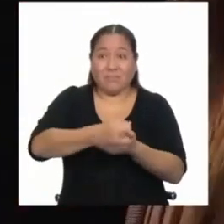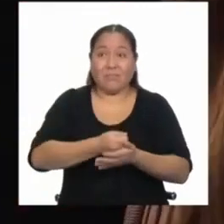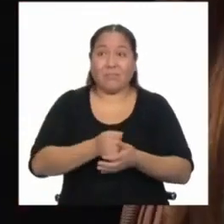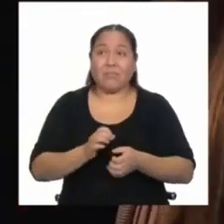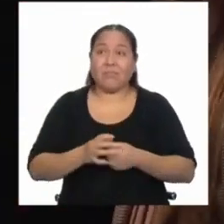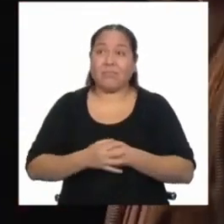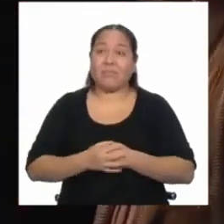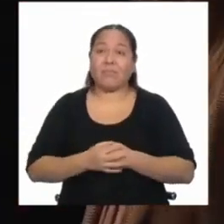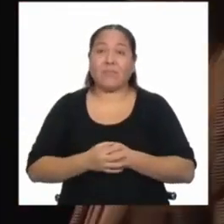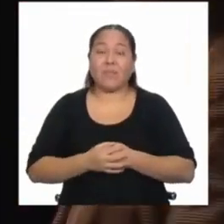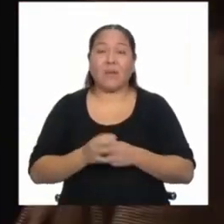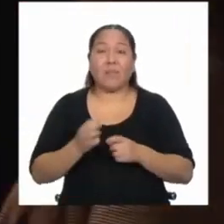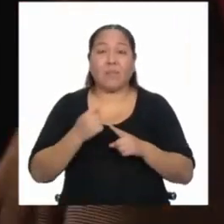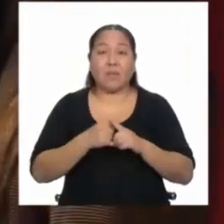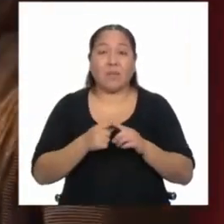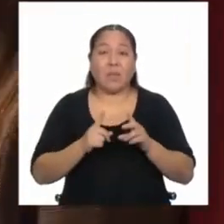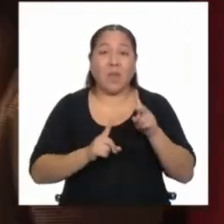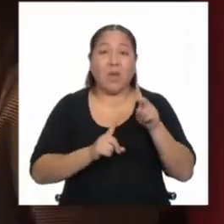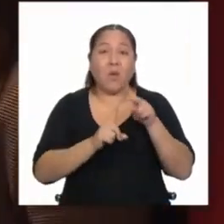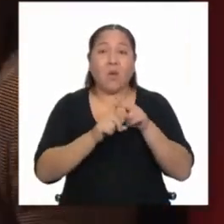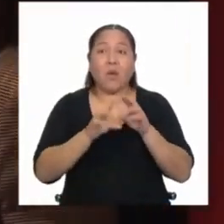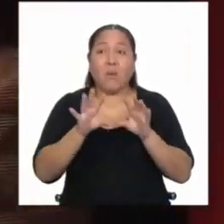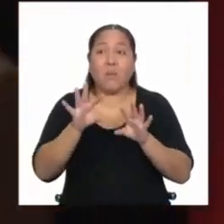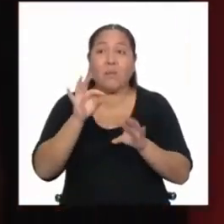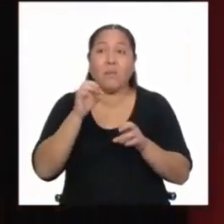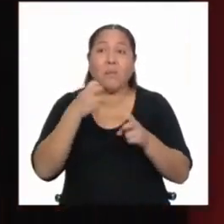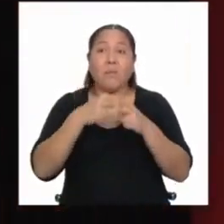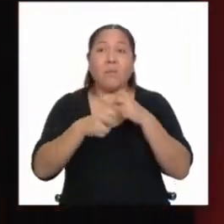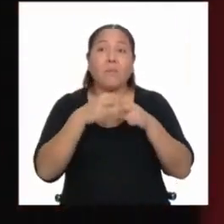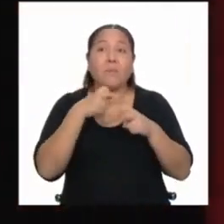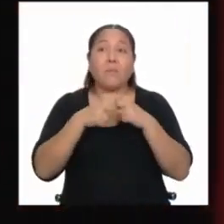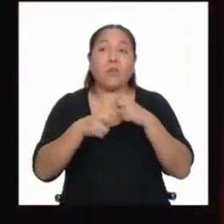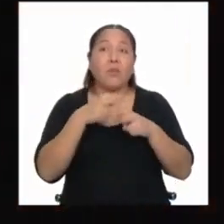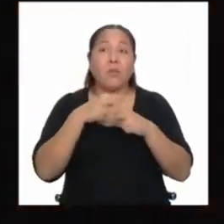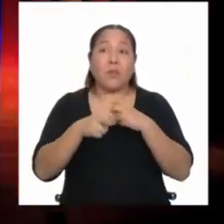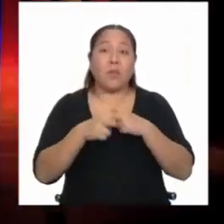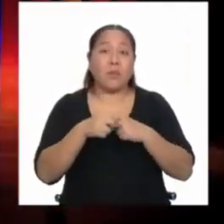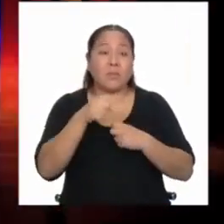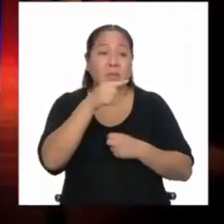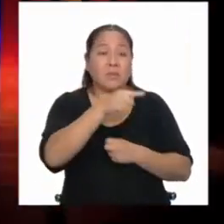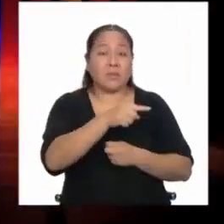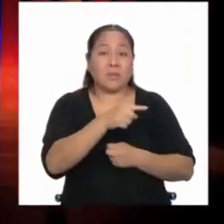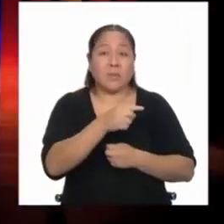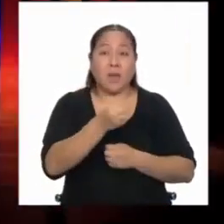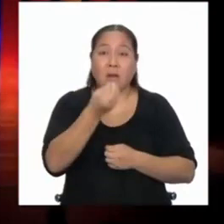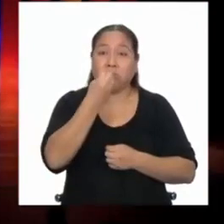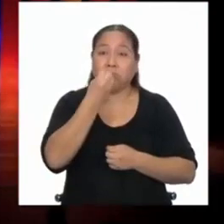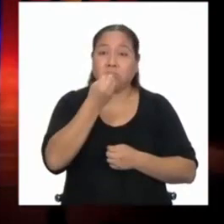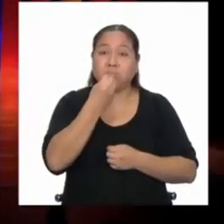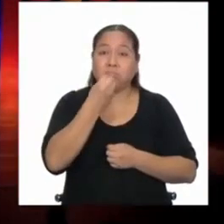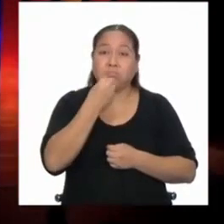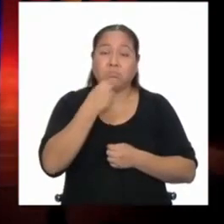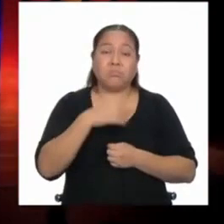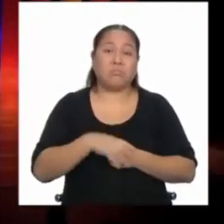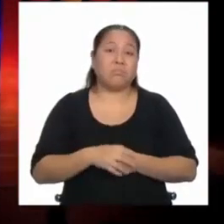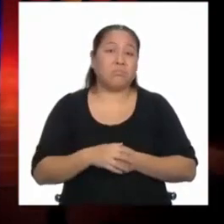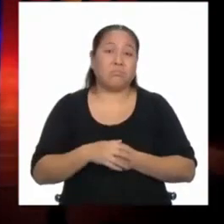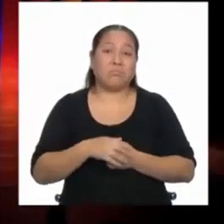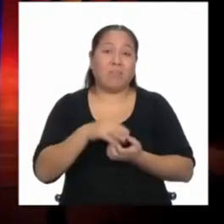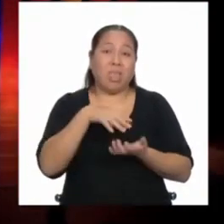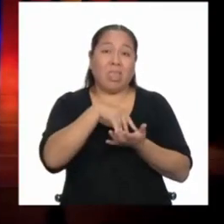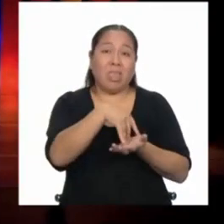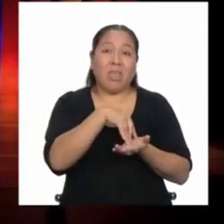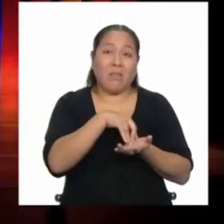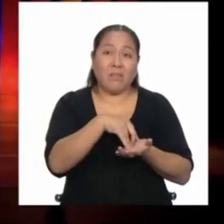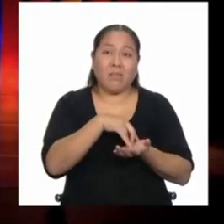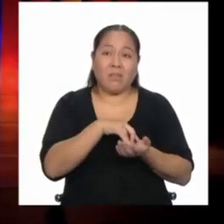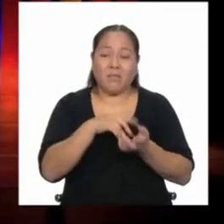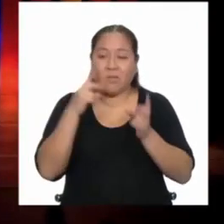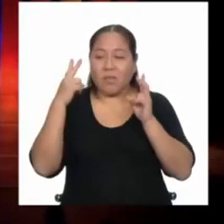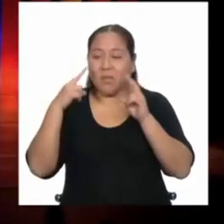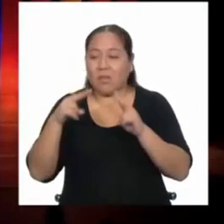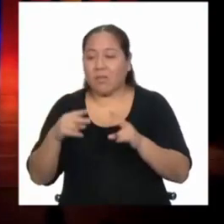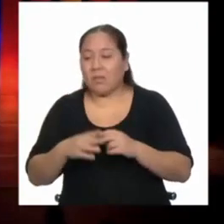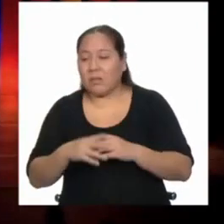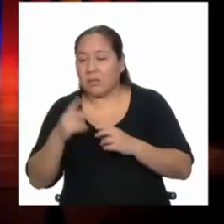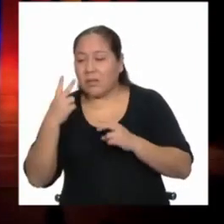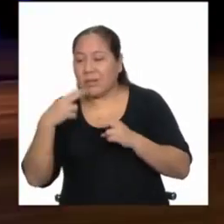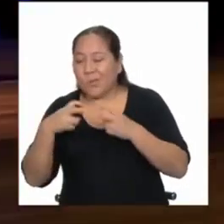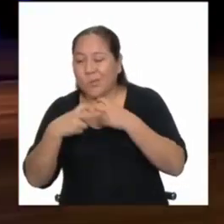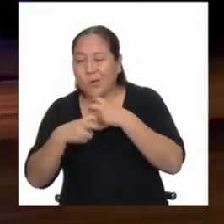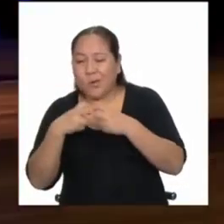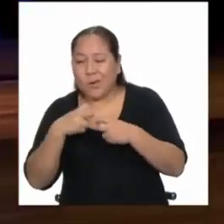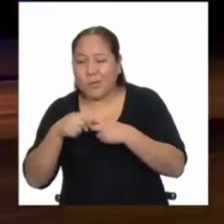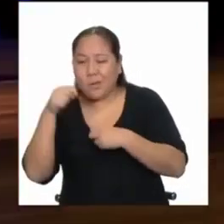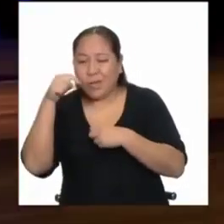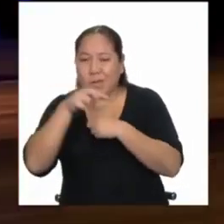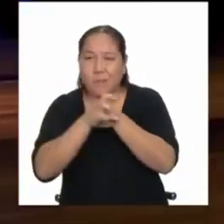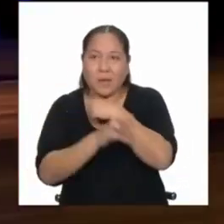Pero también te encuentras con problemas como este. Los niveles de nutrición muy altos, ¿no? Uno, claro, vive la vida mirando el periódico, viendo la problemática de